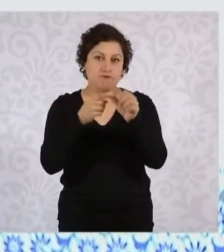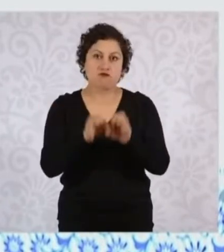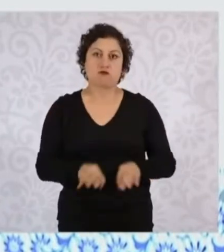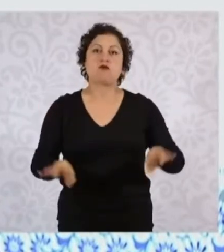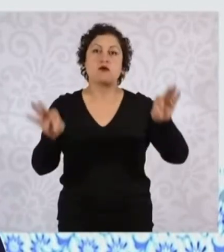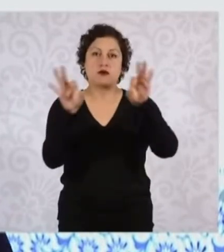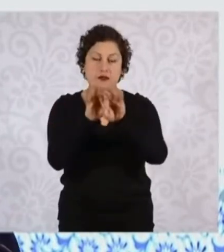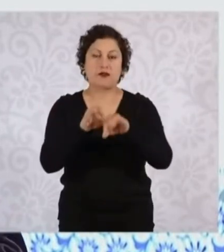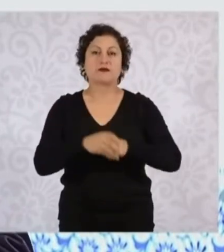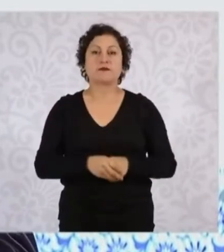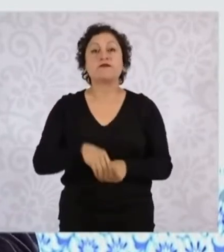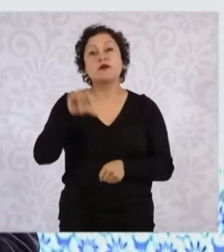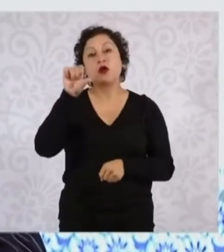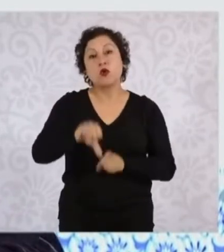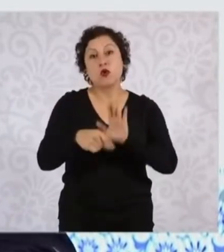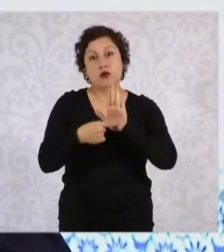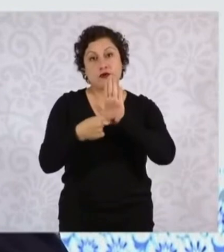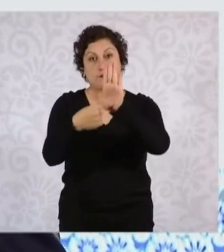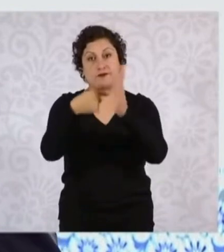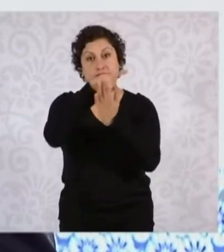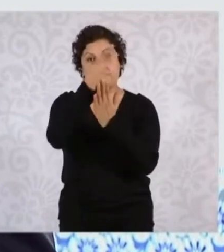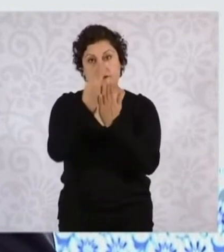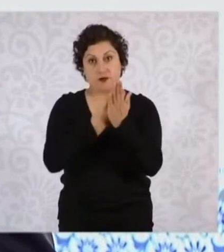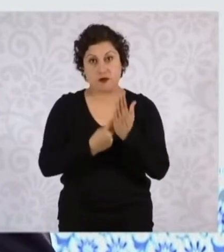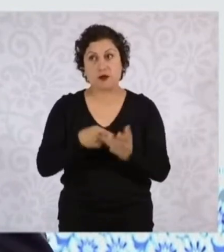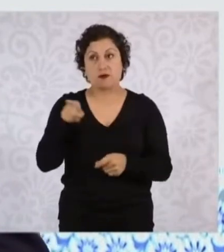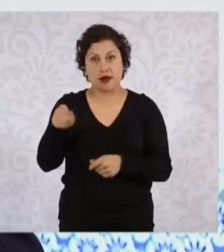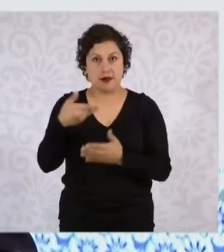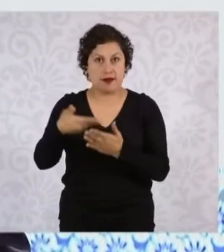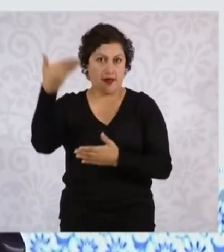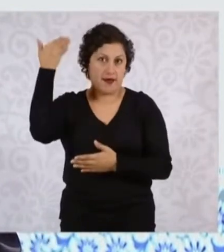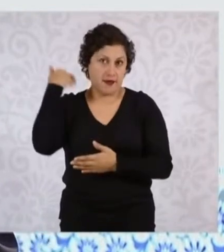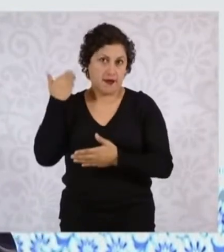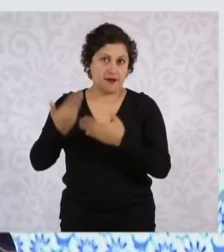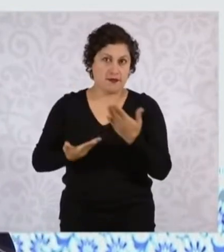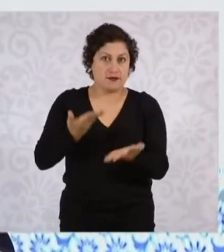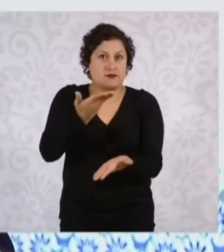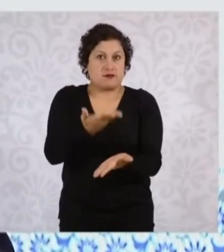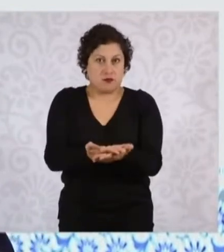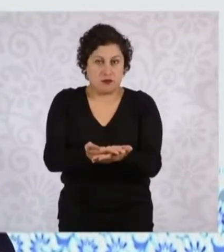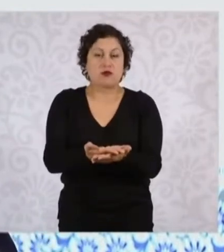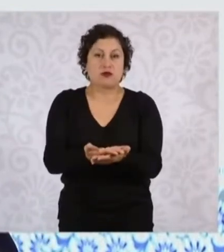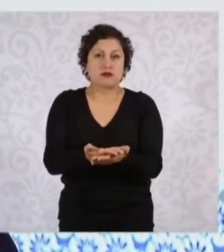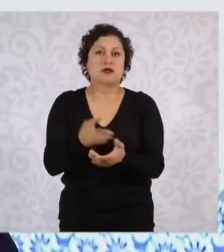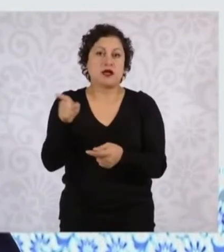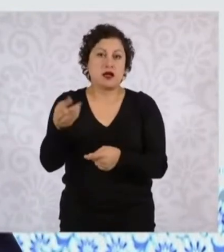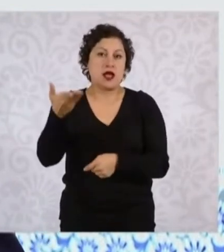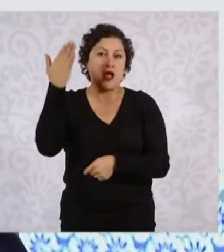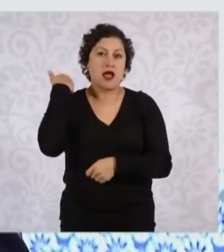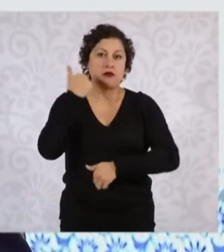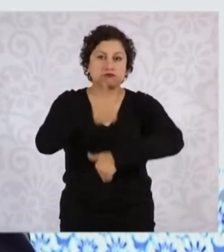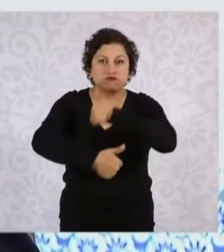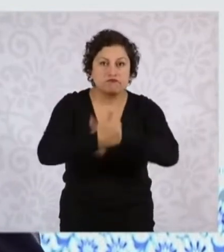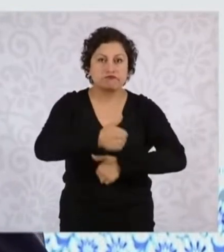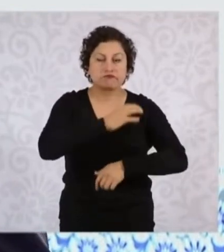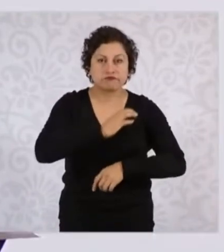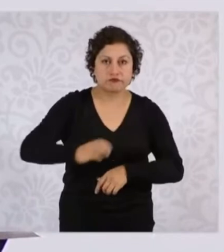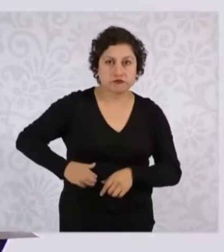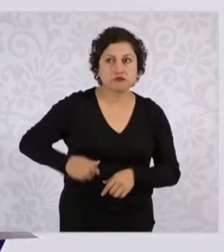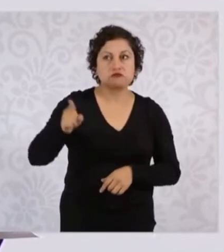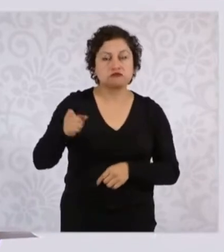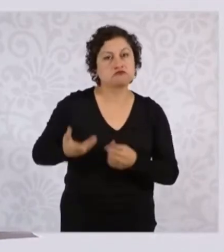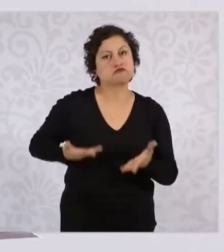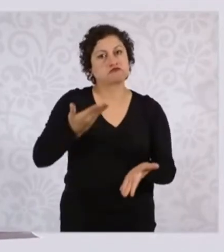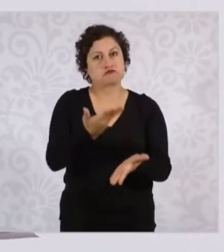programas que ella ha planteado, que planteó durante toda su campaña y que empezamos a